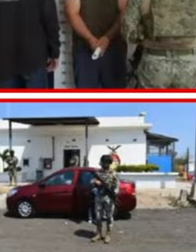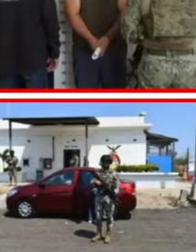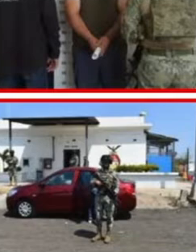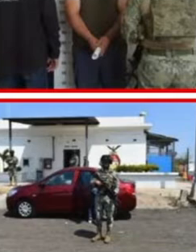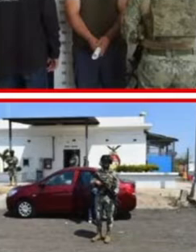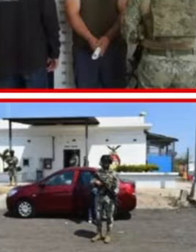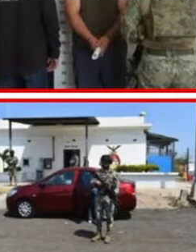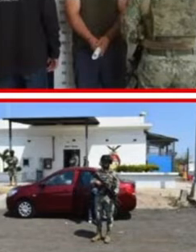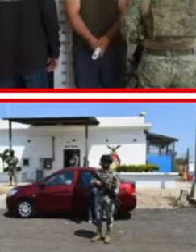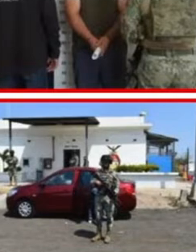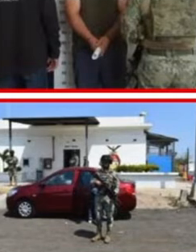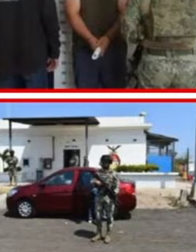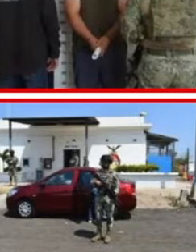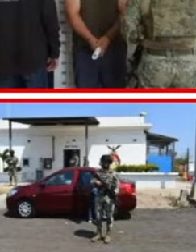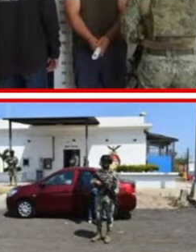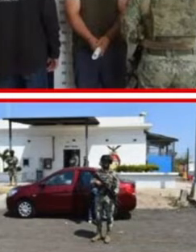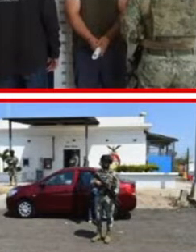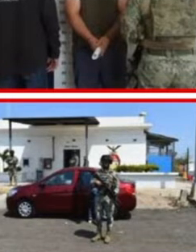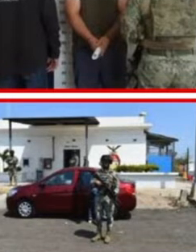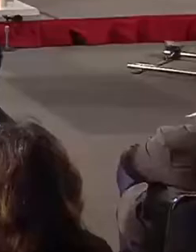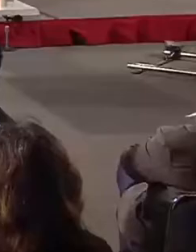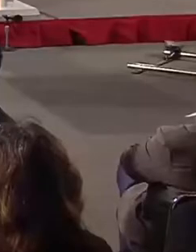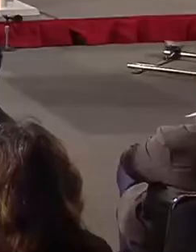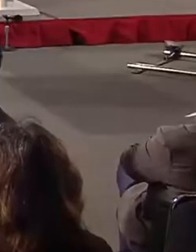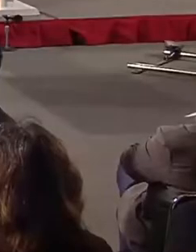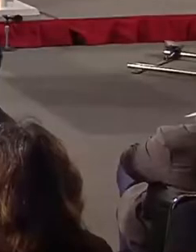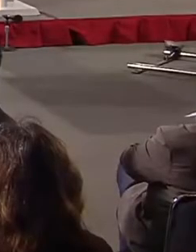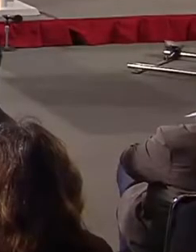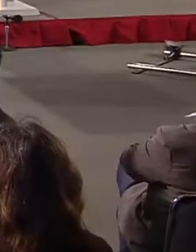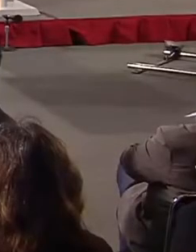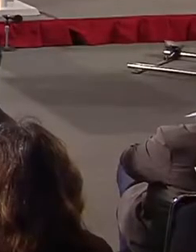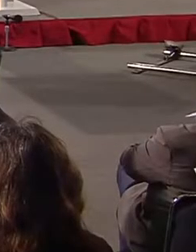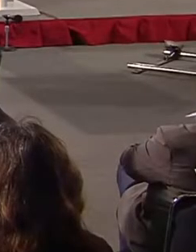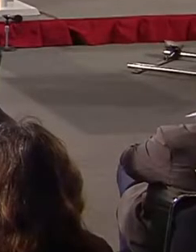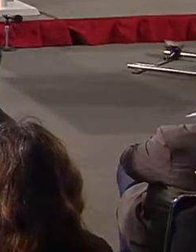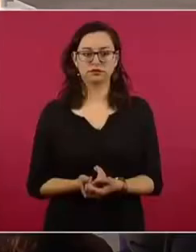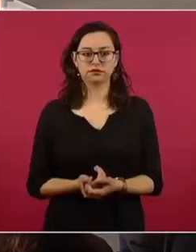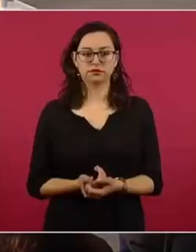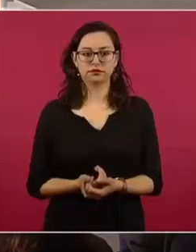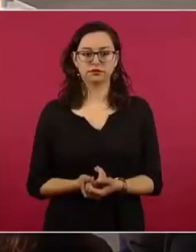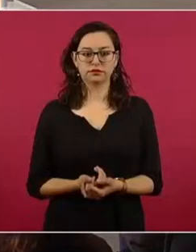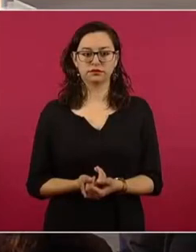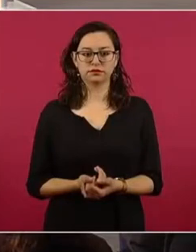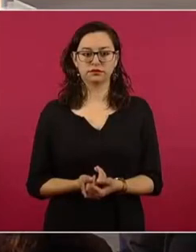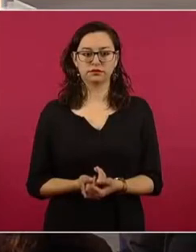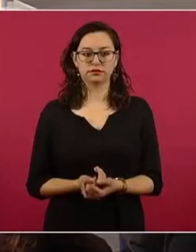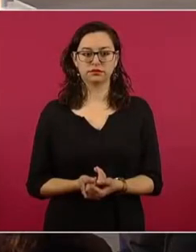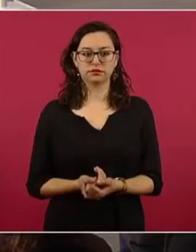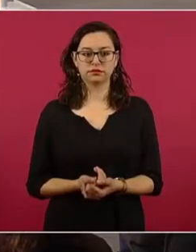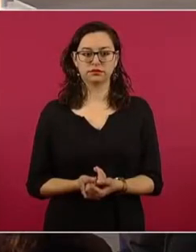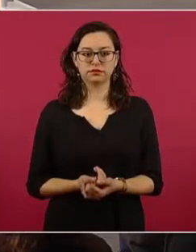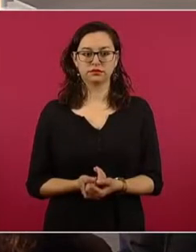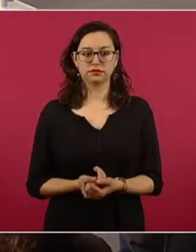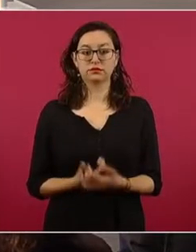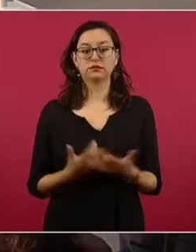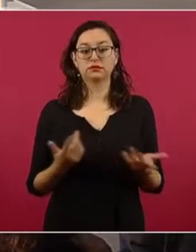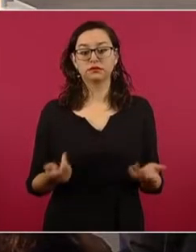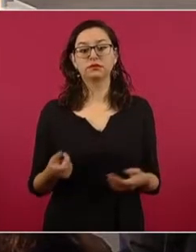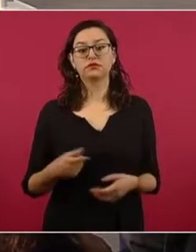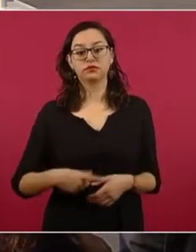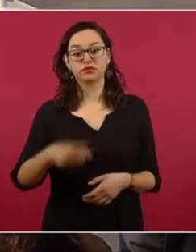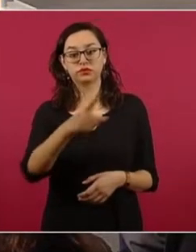persona es presunto líder de personas dedicadas a la pesca ilícita de Totuaba,